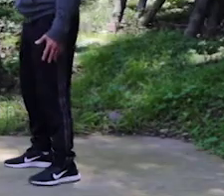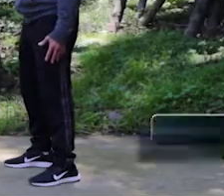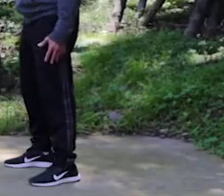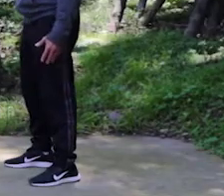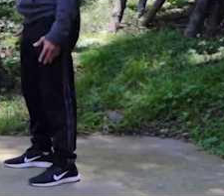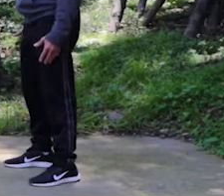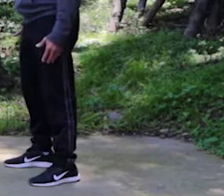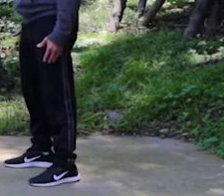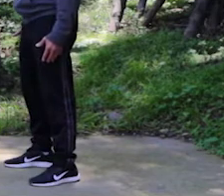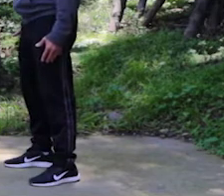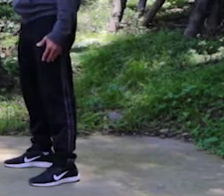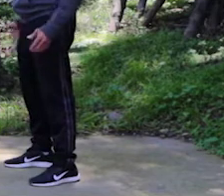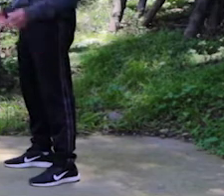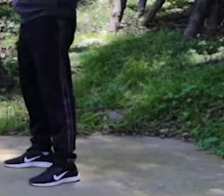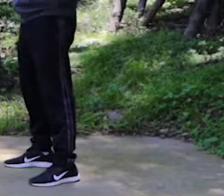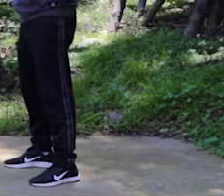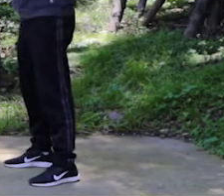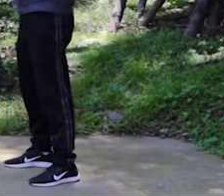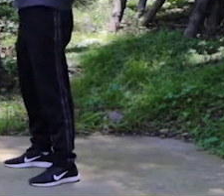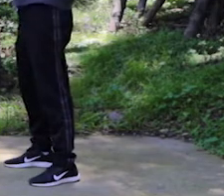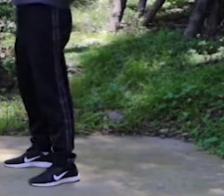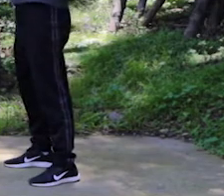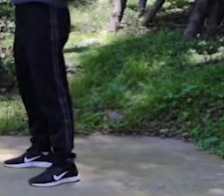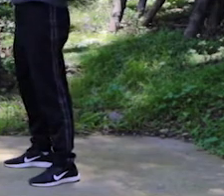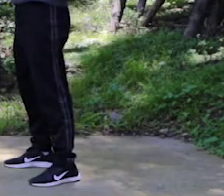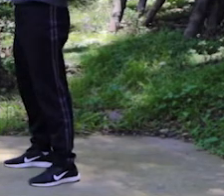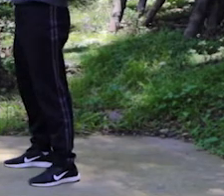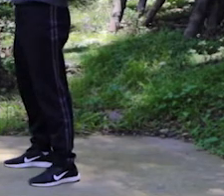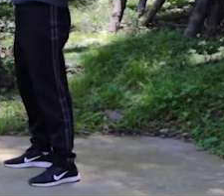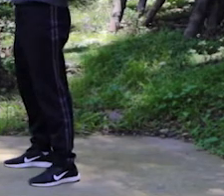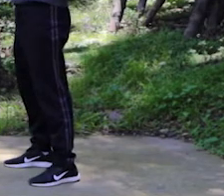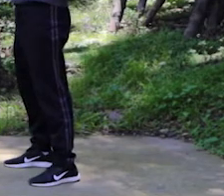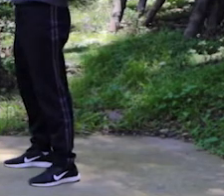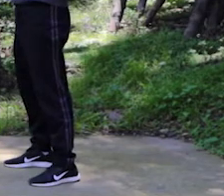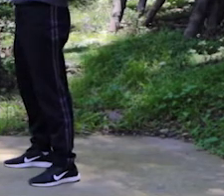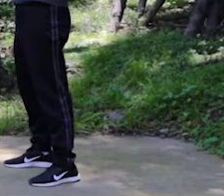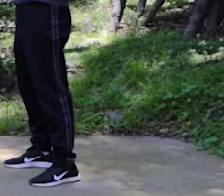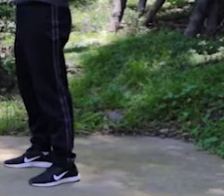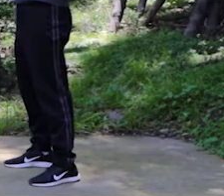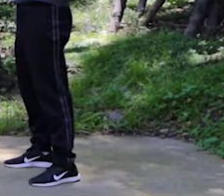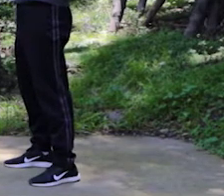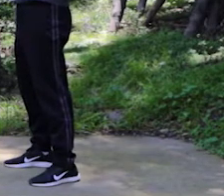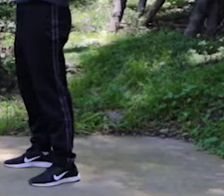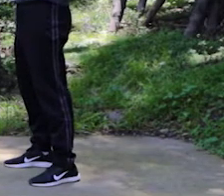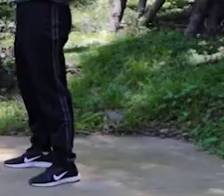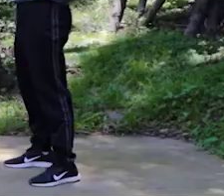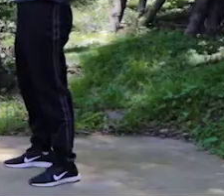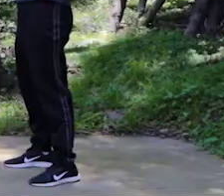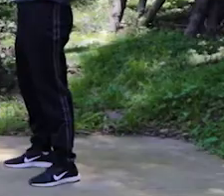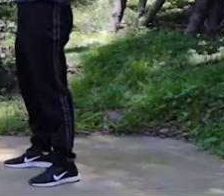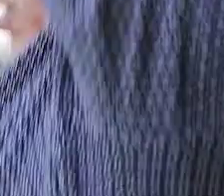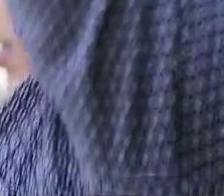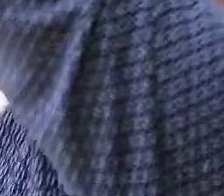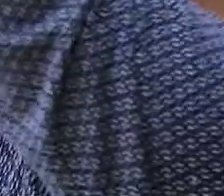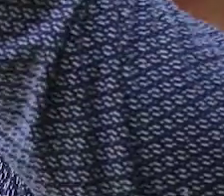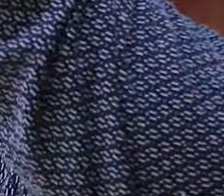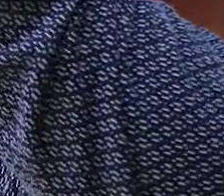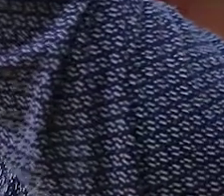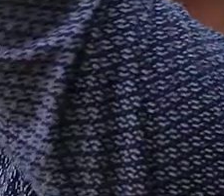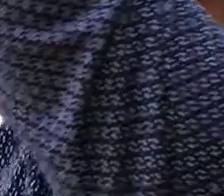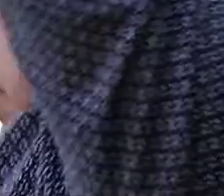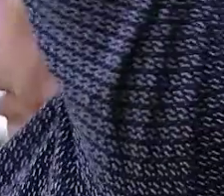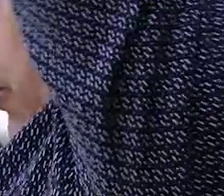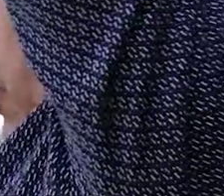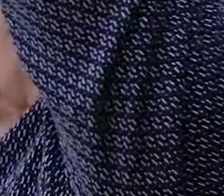parar derechos. Vamos a elevar los brazos, vamos a llevar las manos atrás de la nuca y vamos a hacer una extensión, como